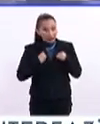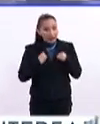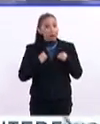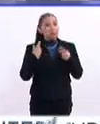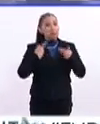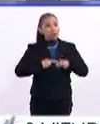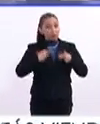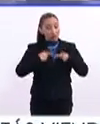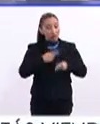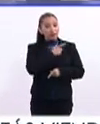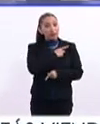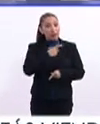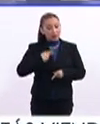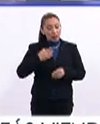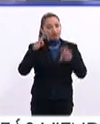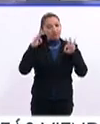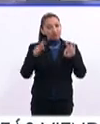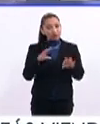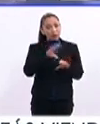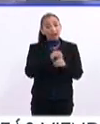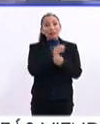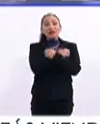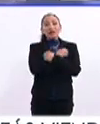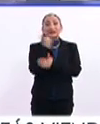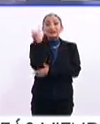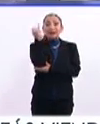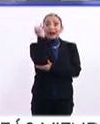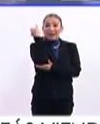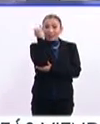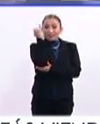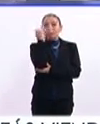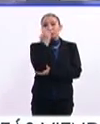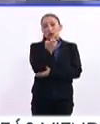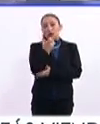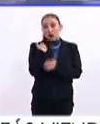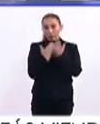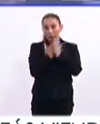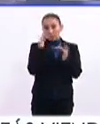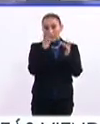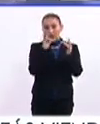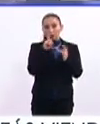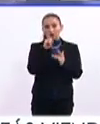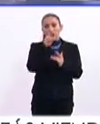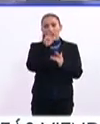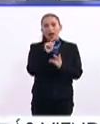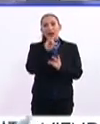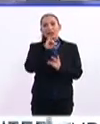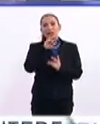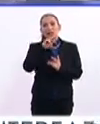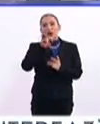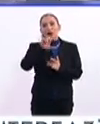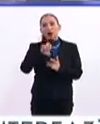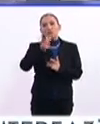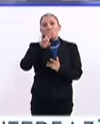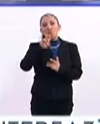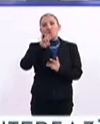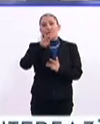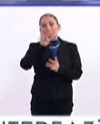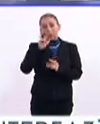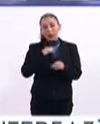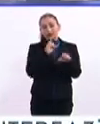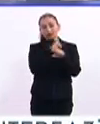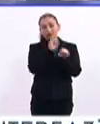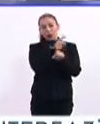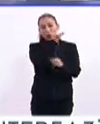personas sea íntegra y es la educación preescolar. Y por eso esta mañana nos enlazamos con la doctora Ivonne Uribe Vallejo, ella es